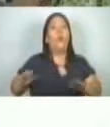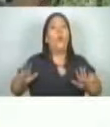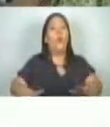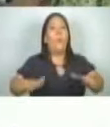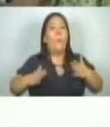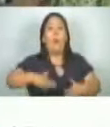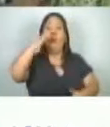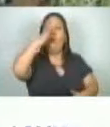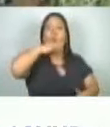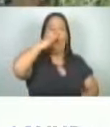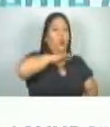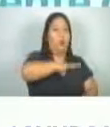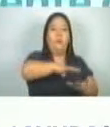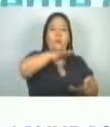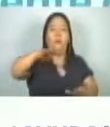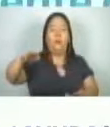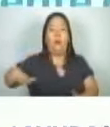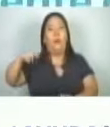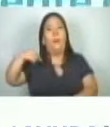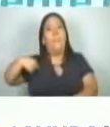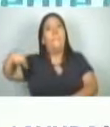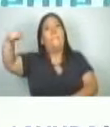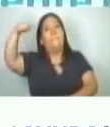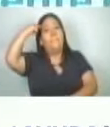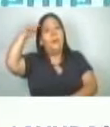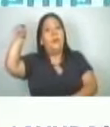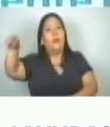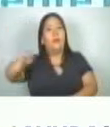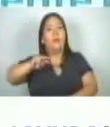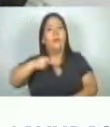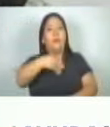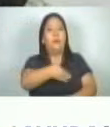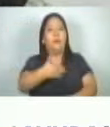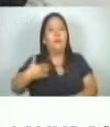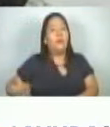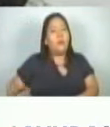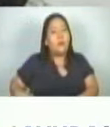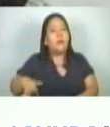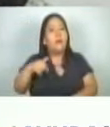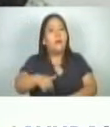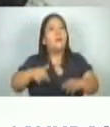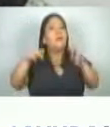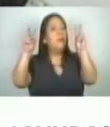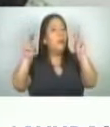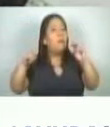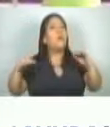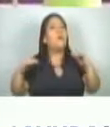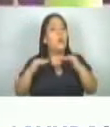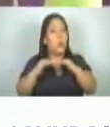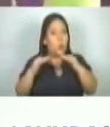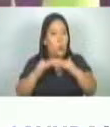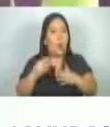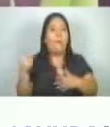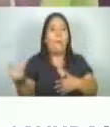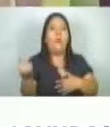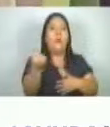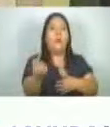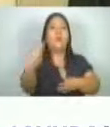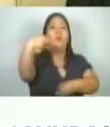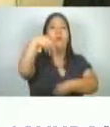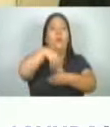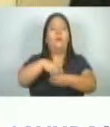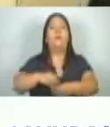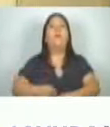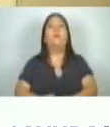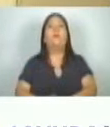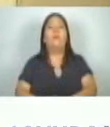desechos sólidos. El Ejecutivo considera importante trabajar en este tema en el que también debe participar la ciudadanía. En El Salvador,